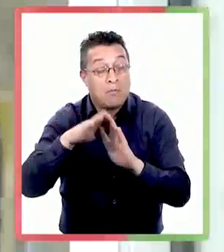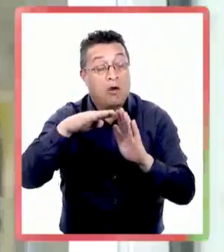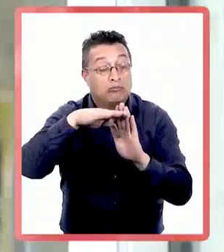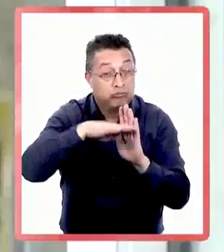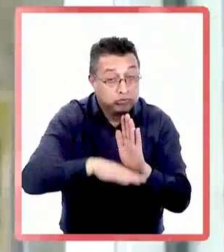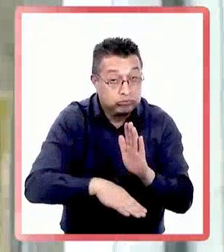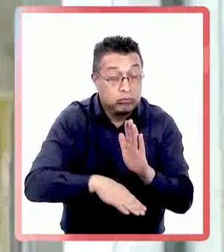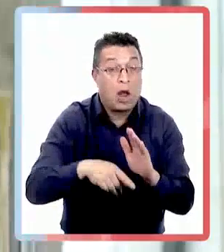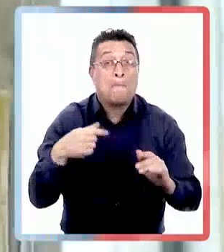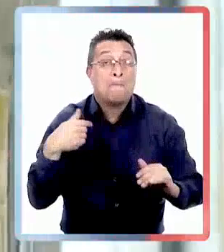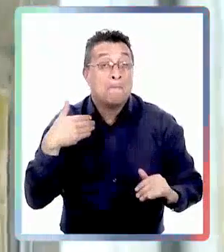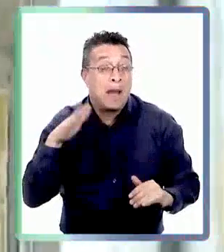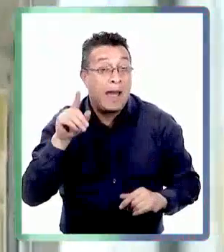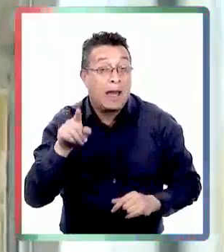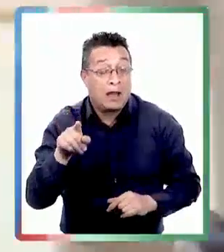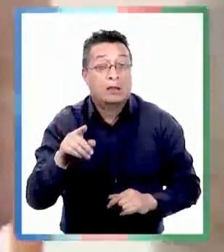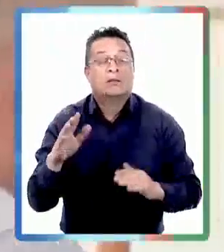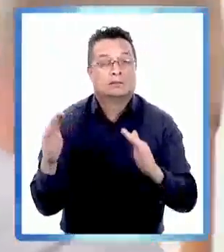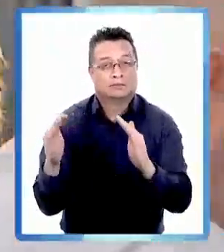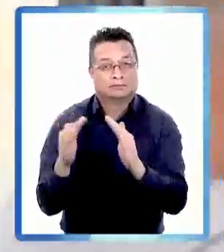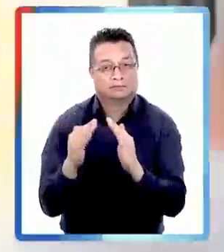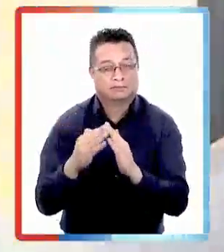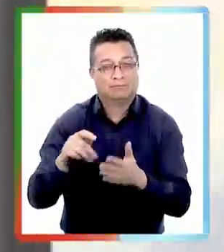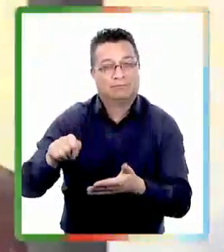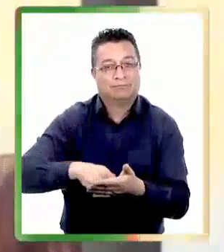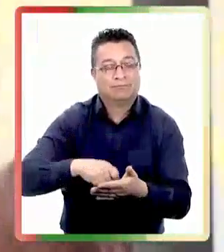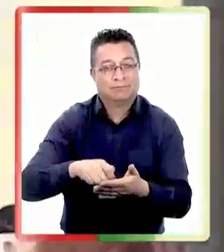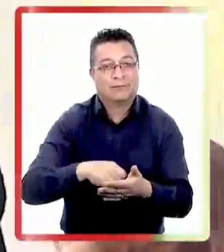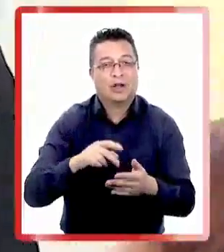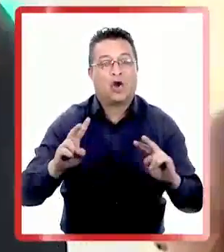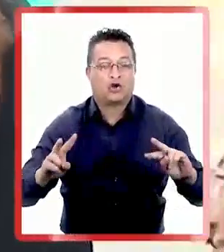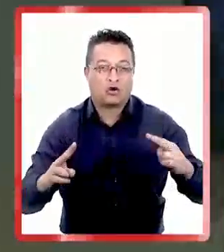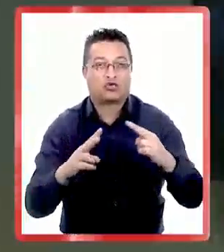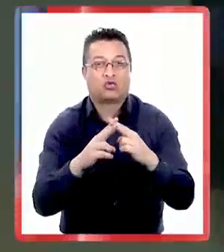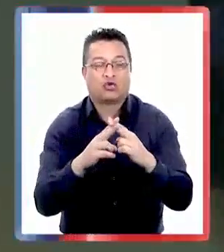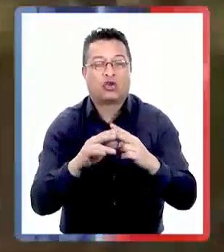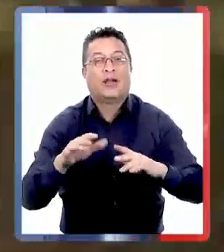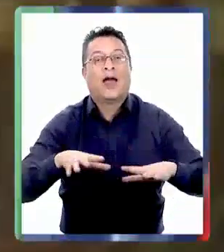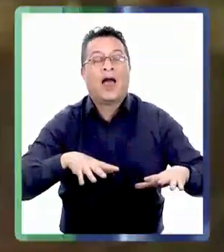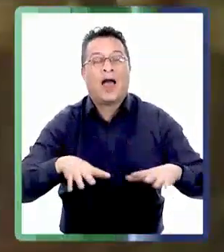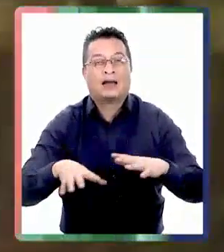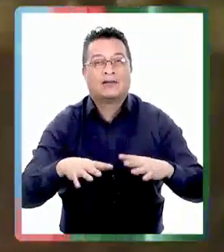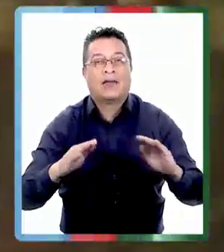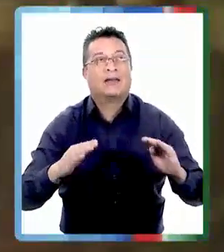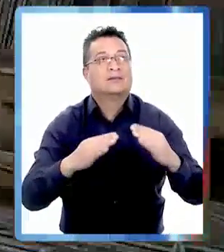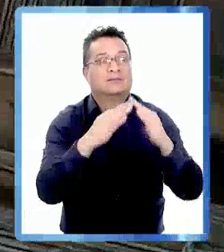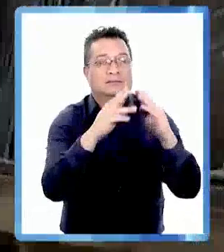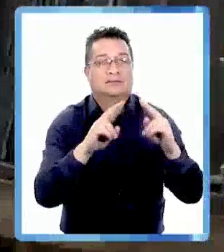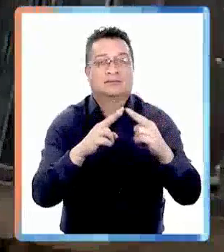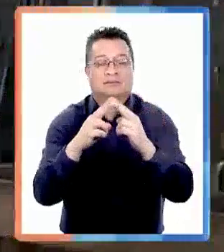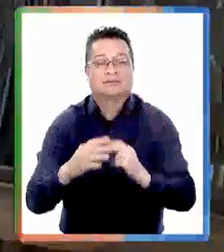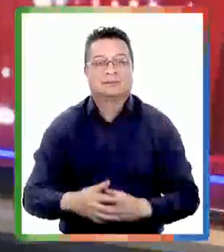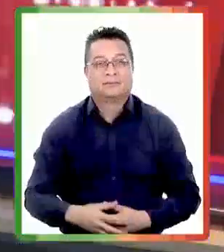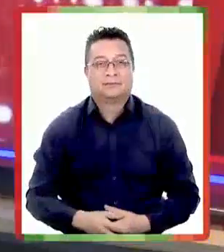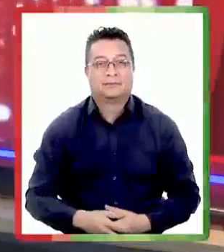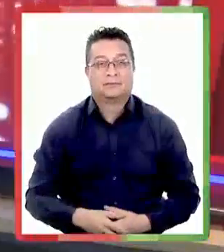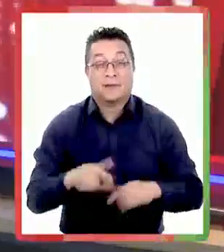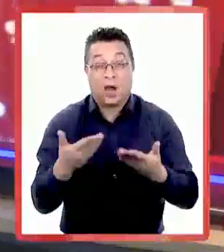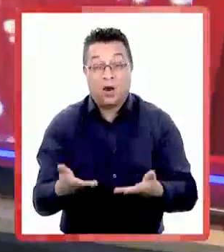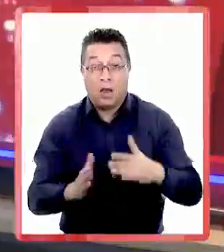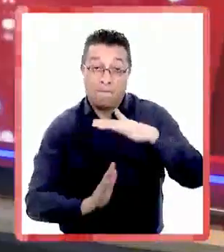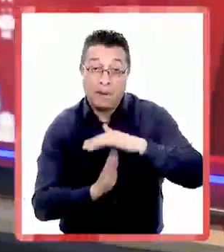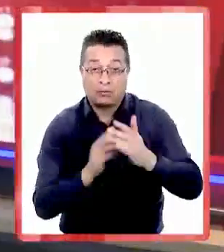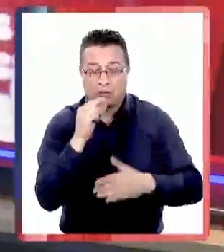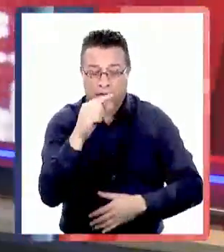descensos se presentaron en hogares como empleadores construcción y actividades inmobiliarias vamos a la